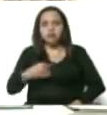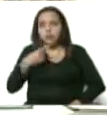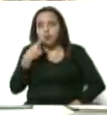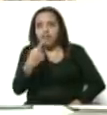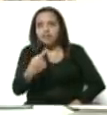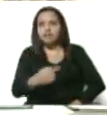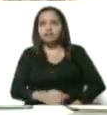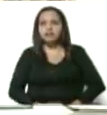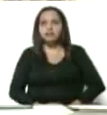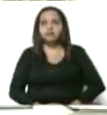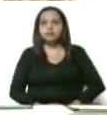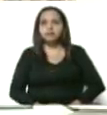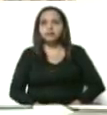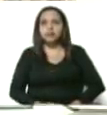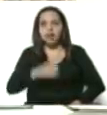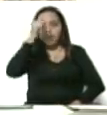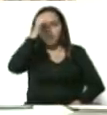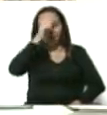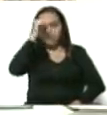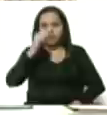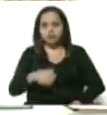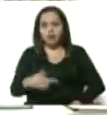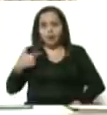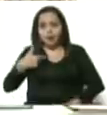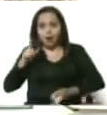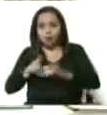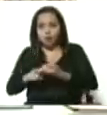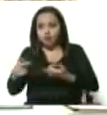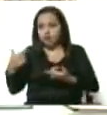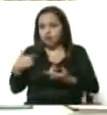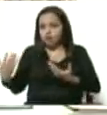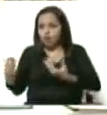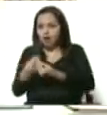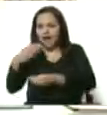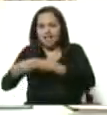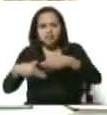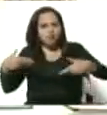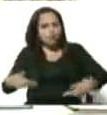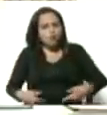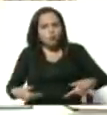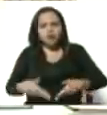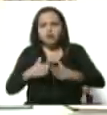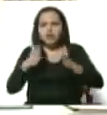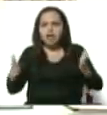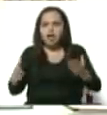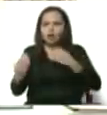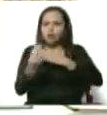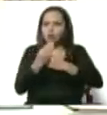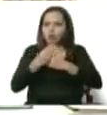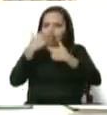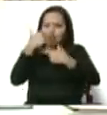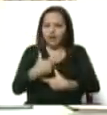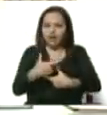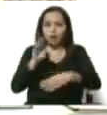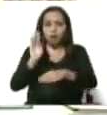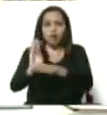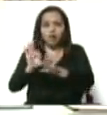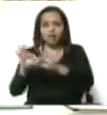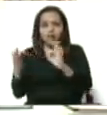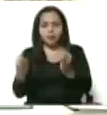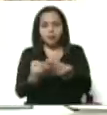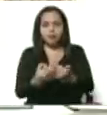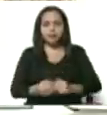El domingo lo dije. Que Silvia y yo hacemos un esfuerzo tremendo por cuidarnos, por cuidar a la familia,